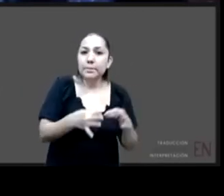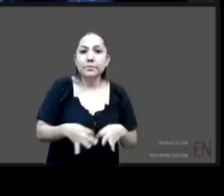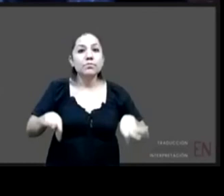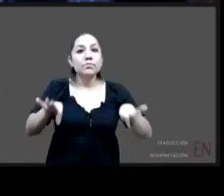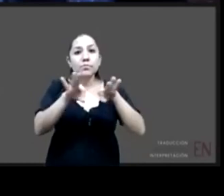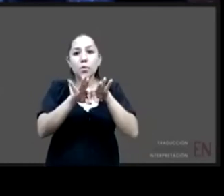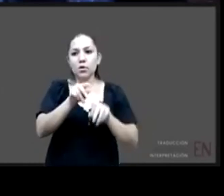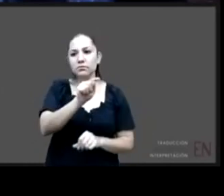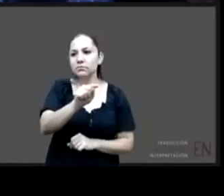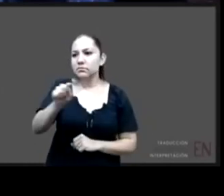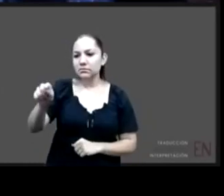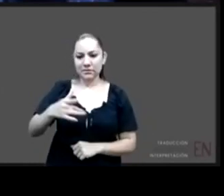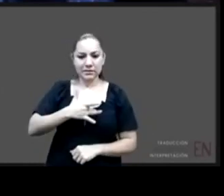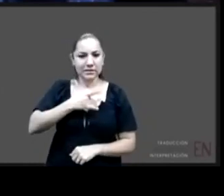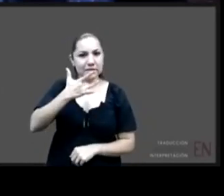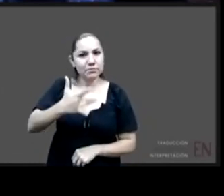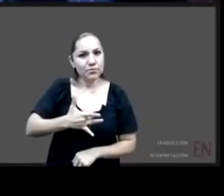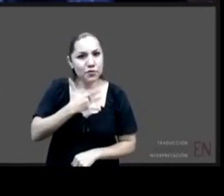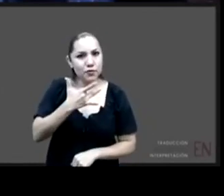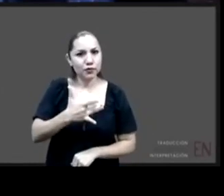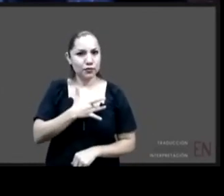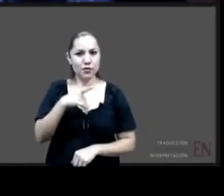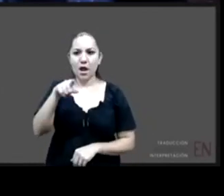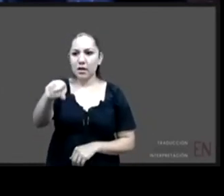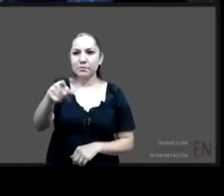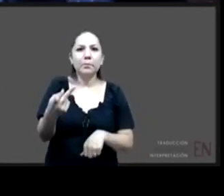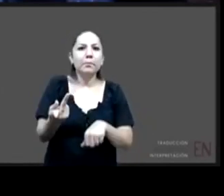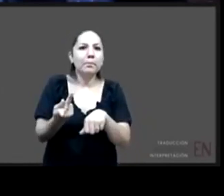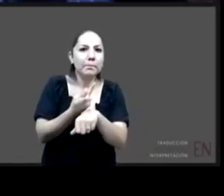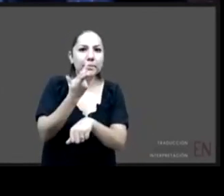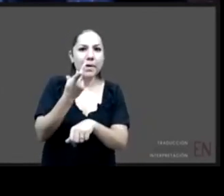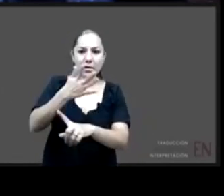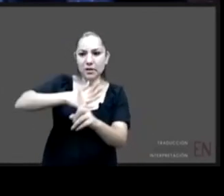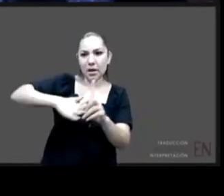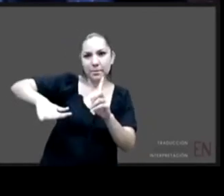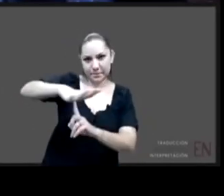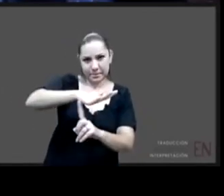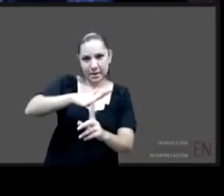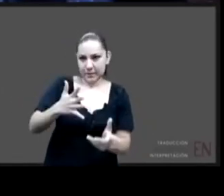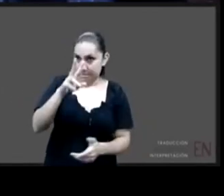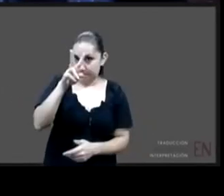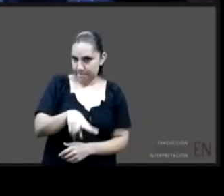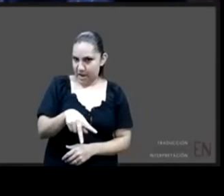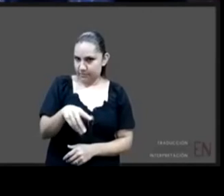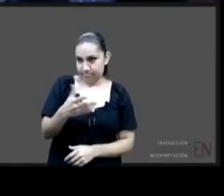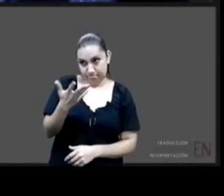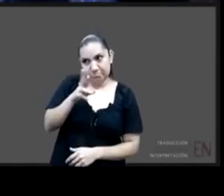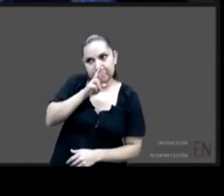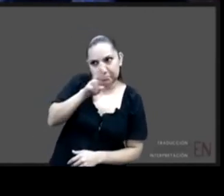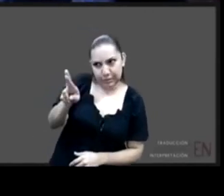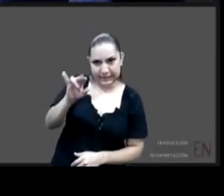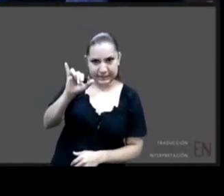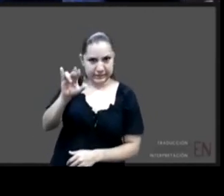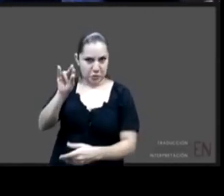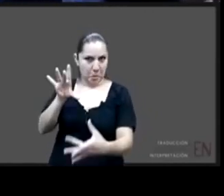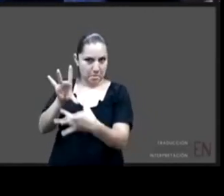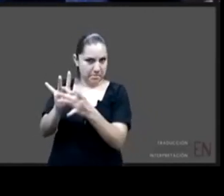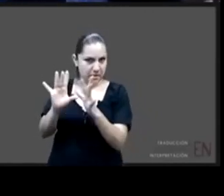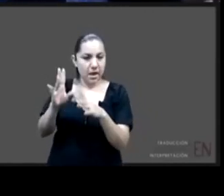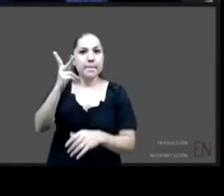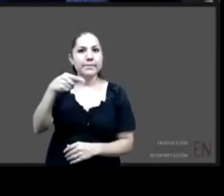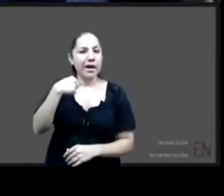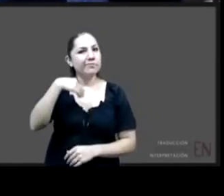las inercias que están no digo que sea sencillo pero creo que hay establecidas muchas inercias